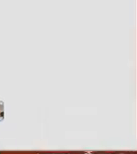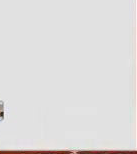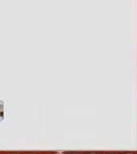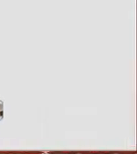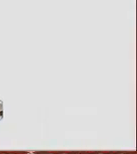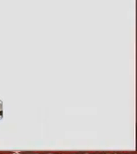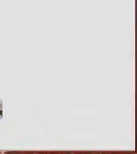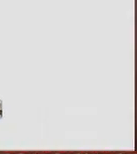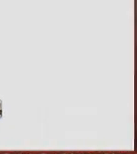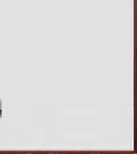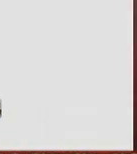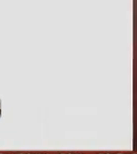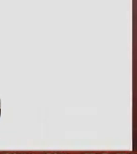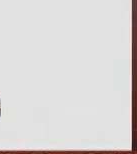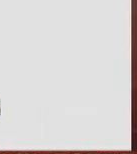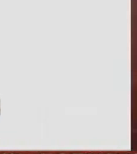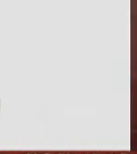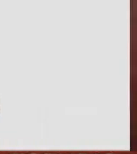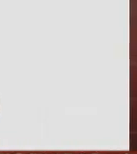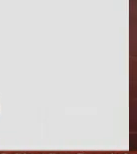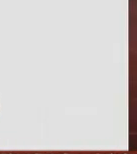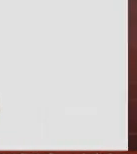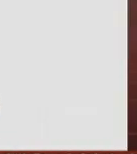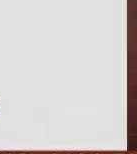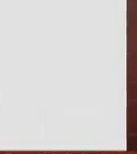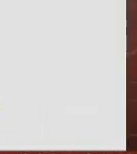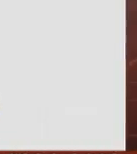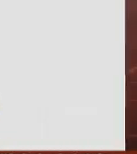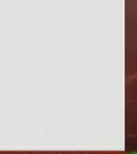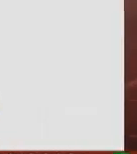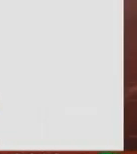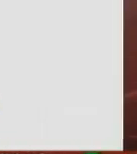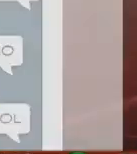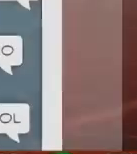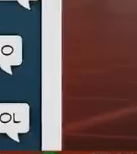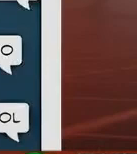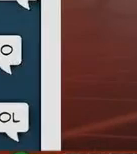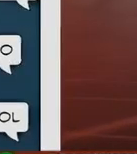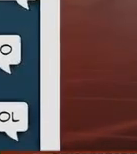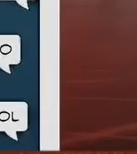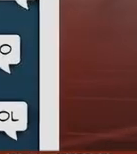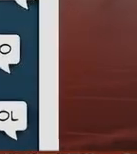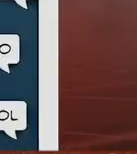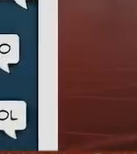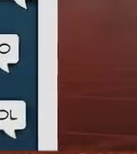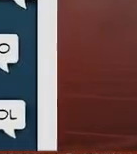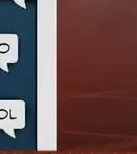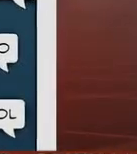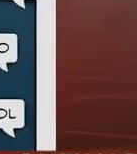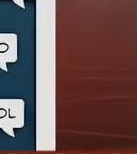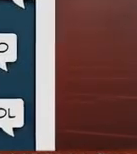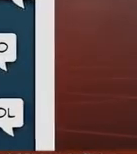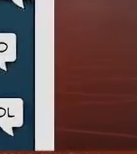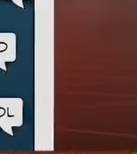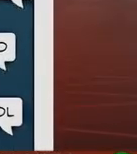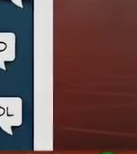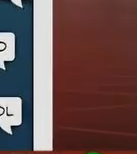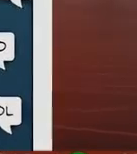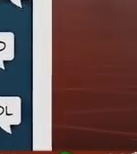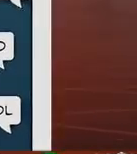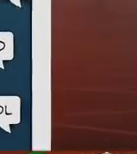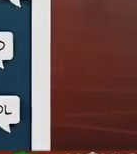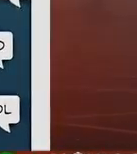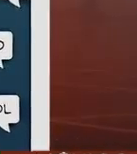659 espectadores los hispanohablantes también tuvieron acceso a la transmisión con traducción simultánea a través de